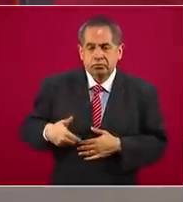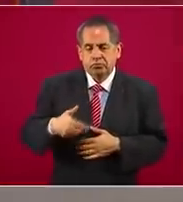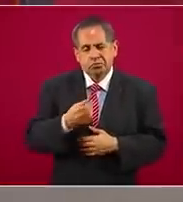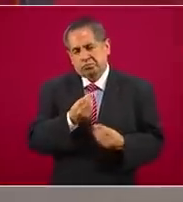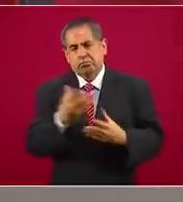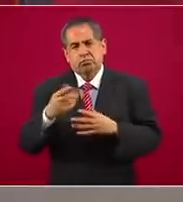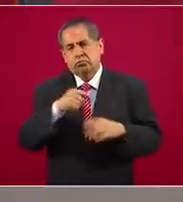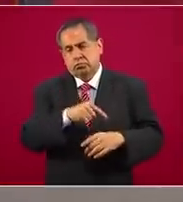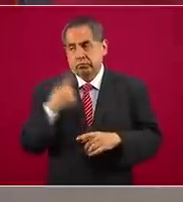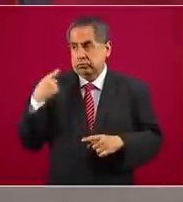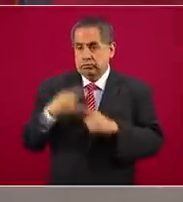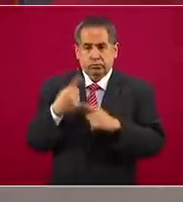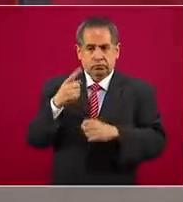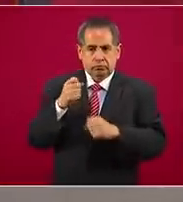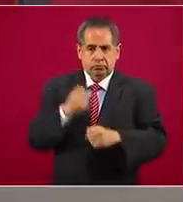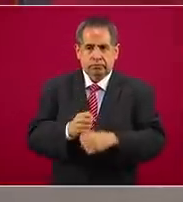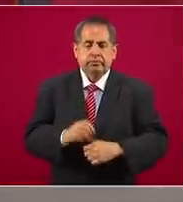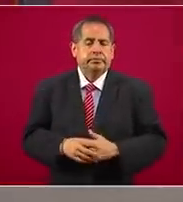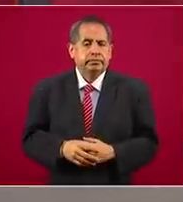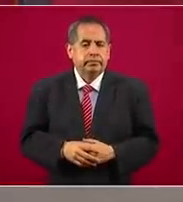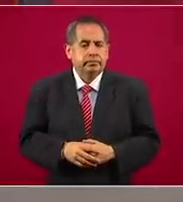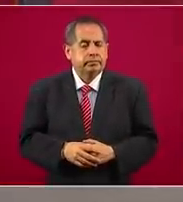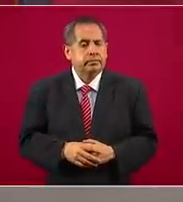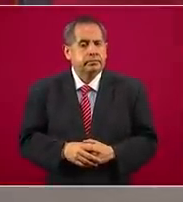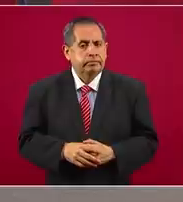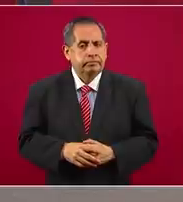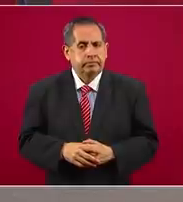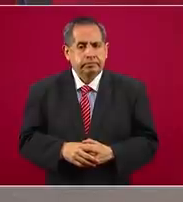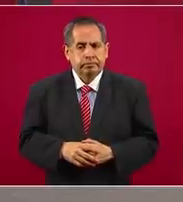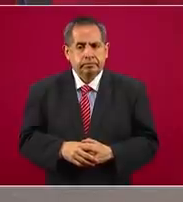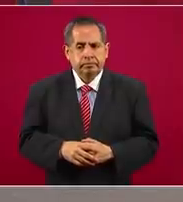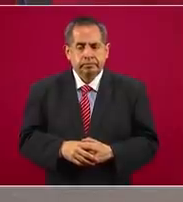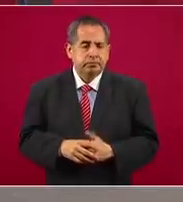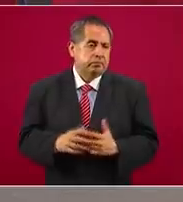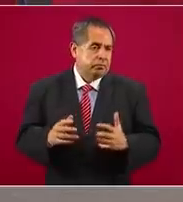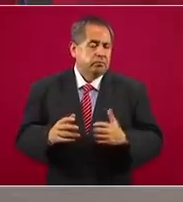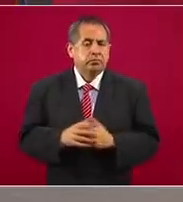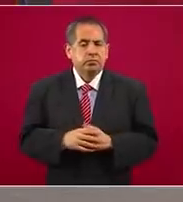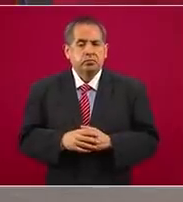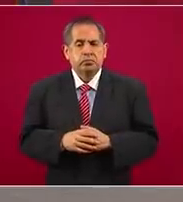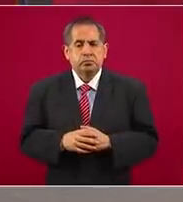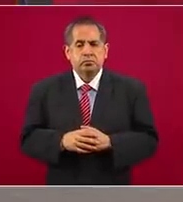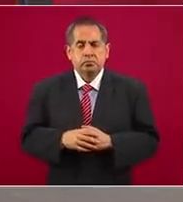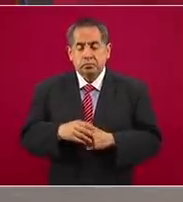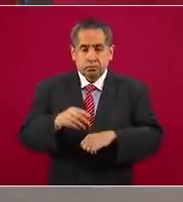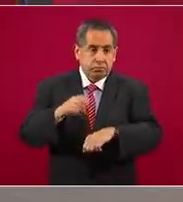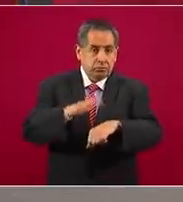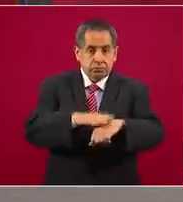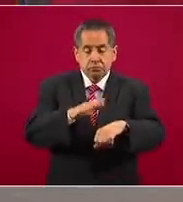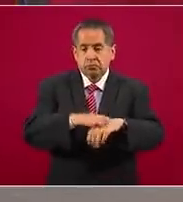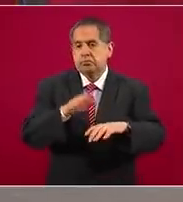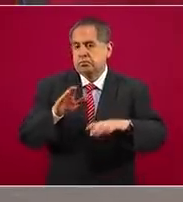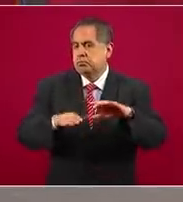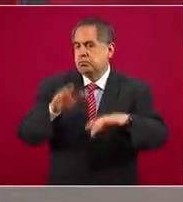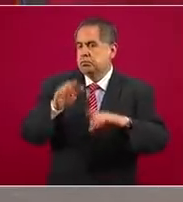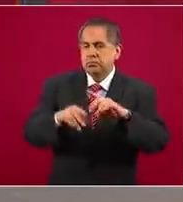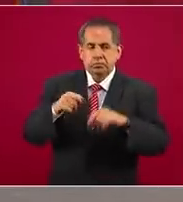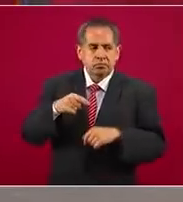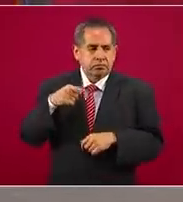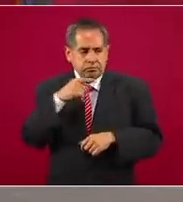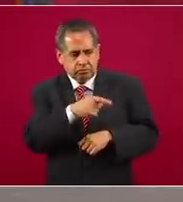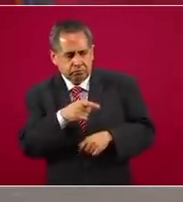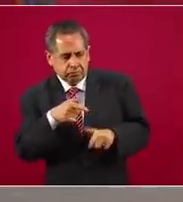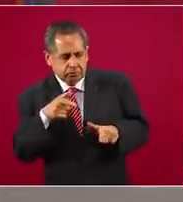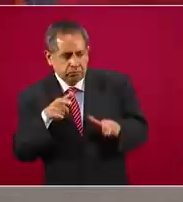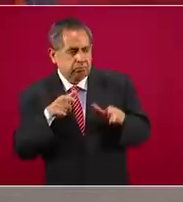presente año. Algunos alertamientos por los cuales se ha impedido realizar alguna actividad ilícita.